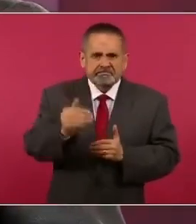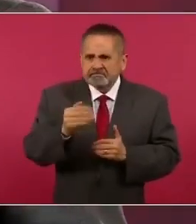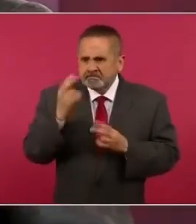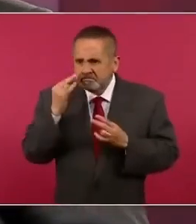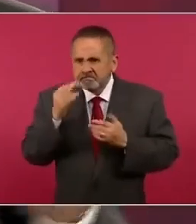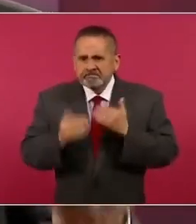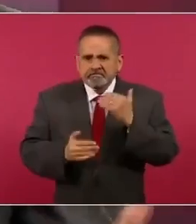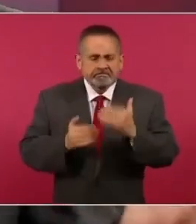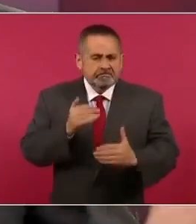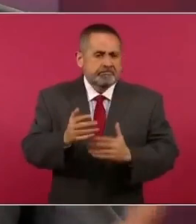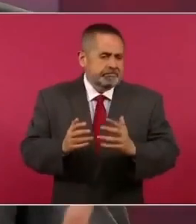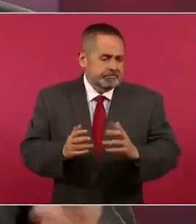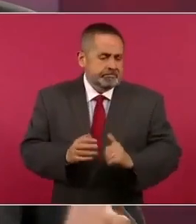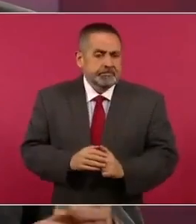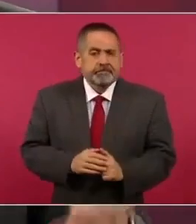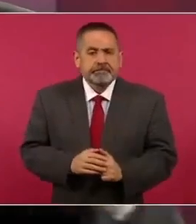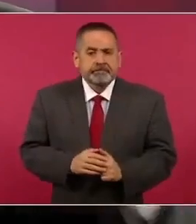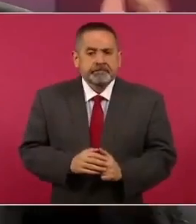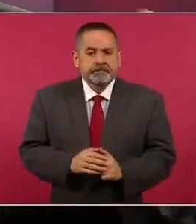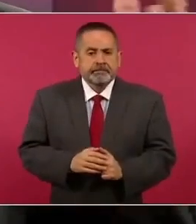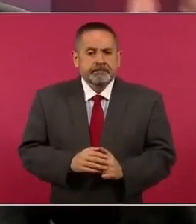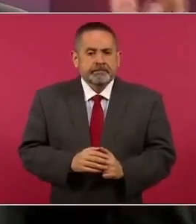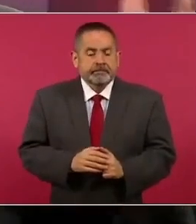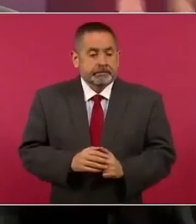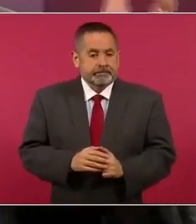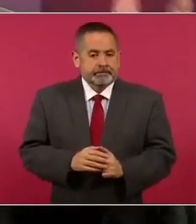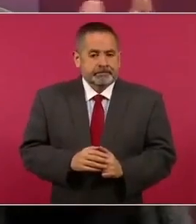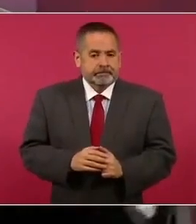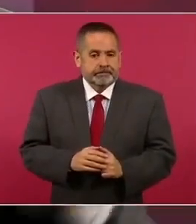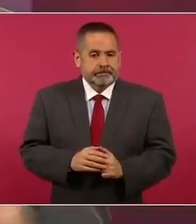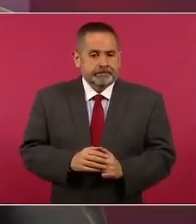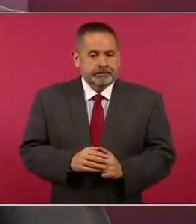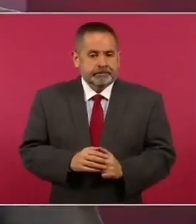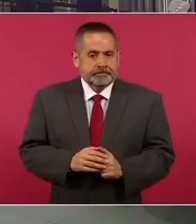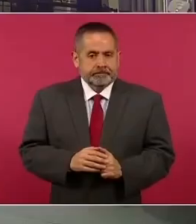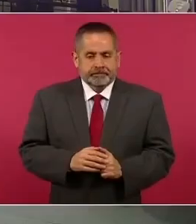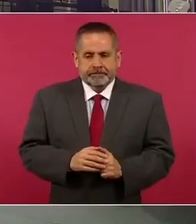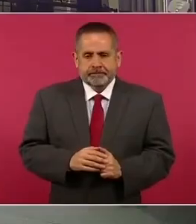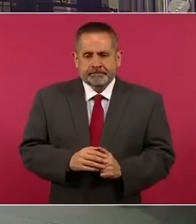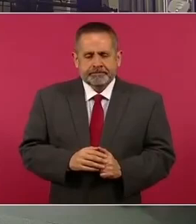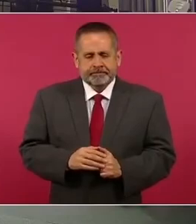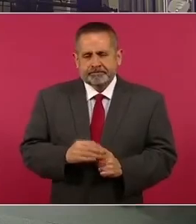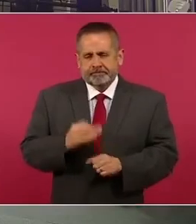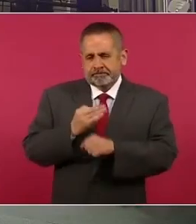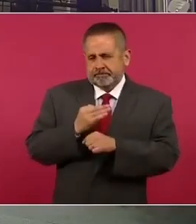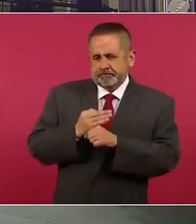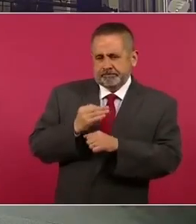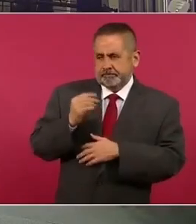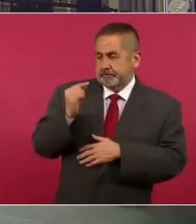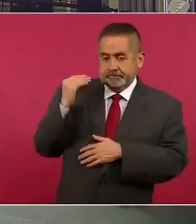y más antes de esta etapa a la que hago